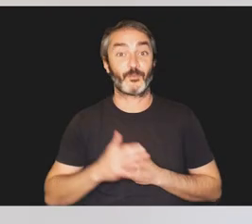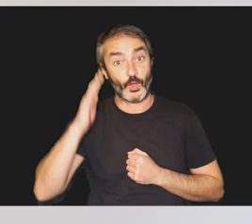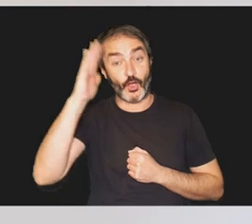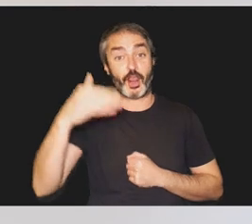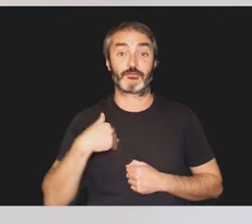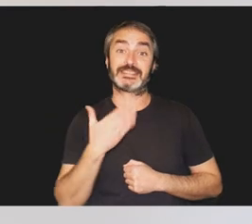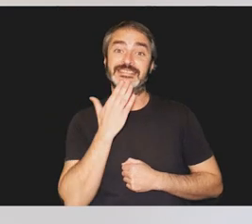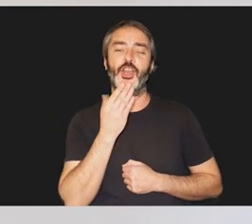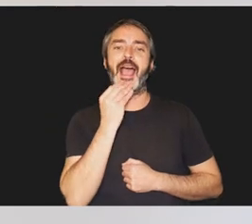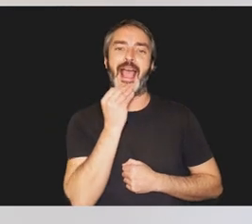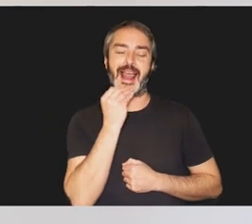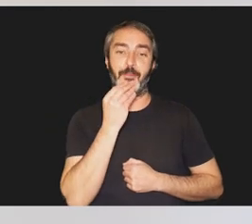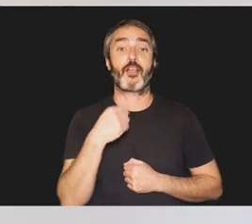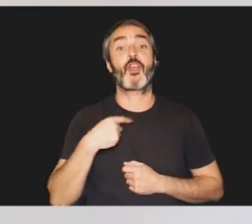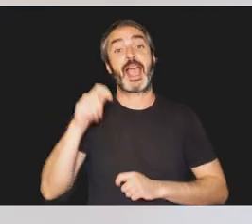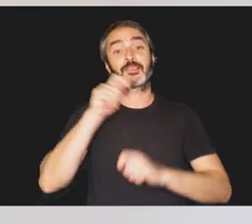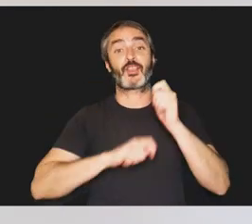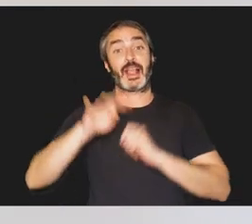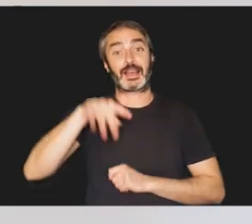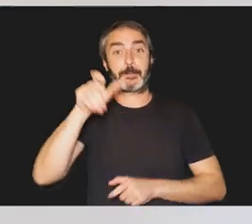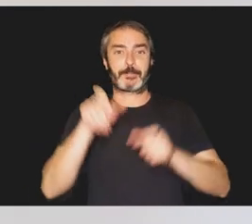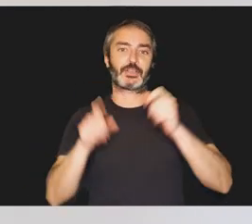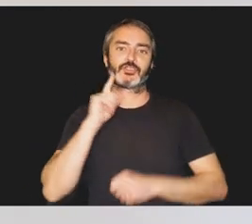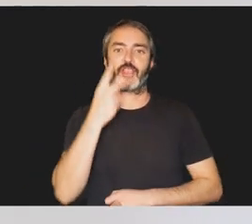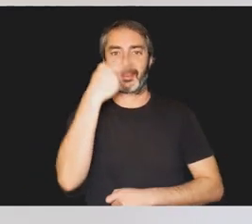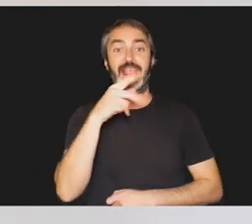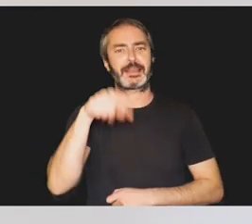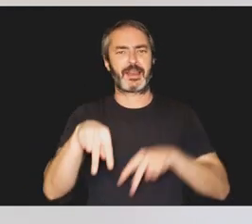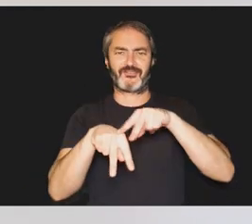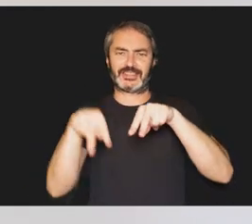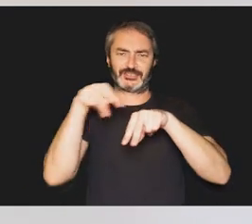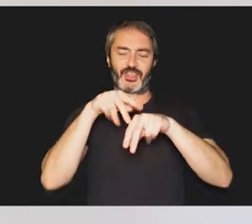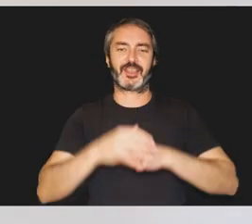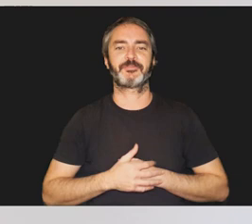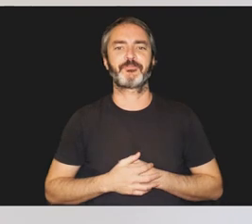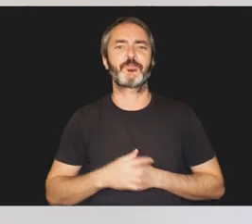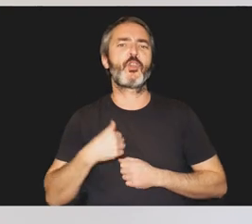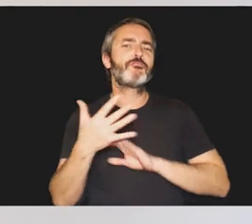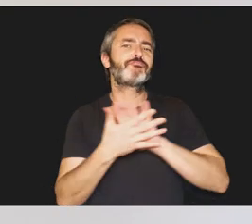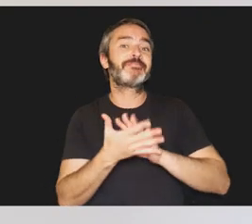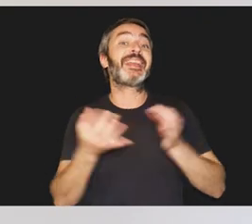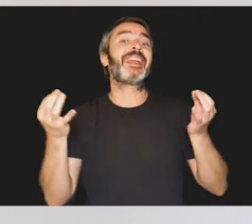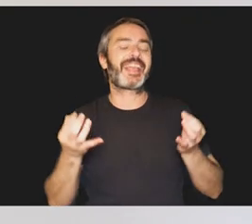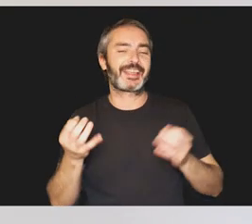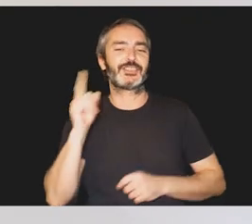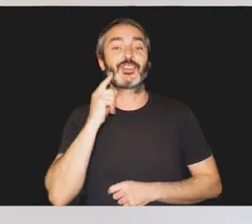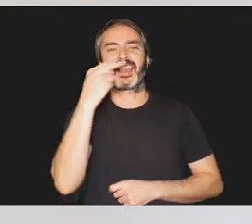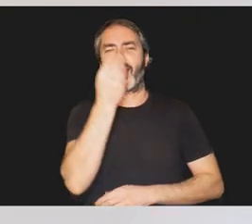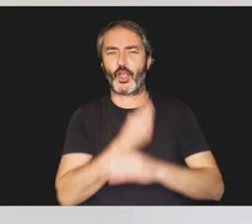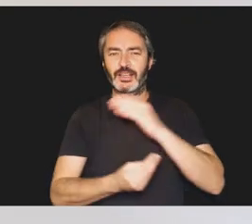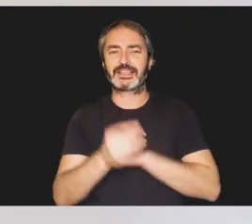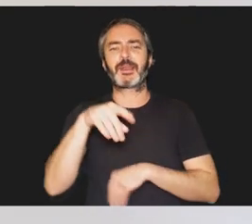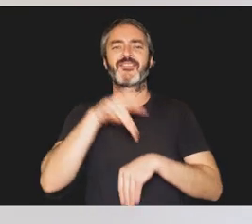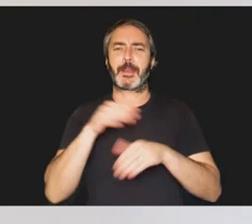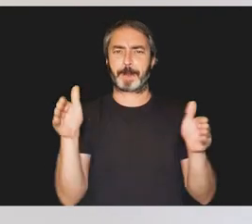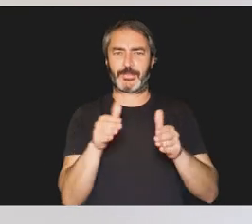Hola, soy Alba Camprodon, de la Asociación Catalana de Personas con Sordoceguera y de FESOCE. Hoy vengo a hablaros de sordoceguera congénita